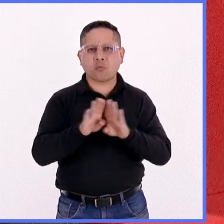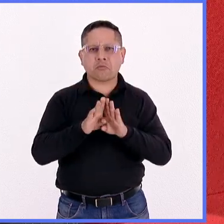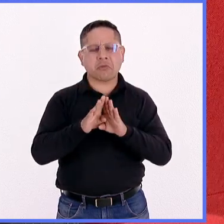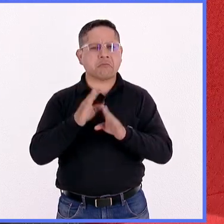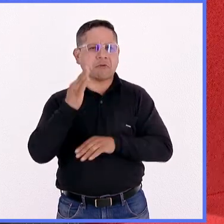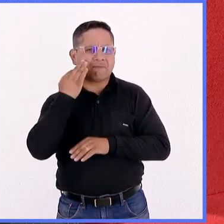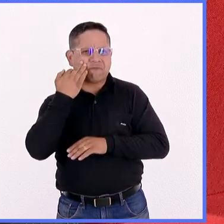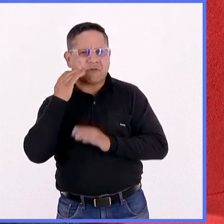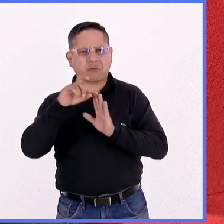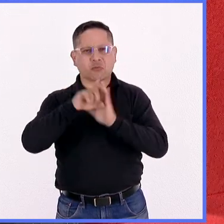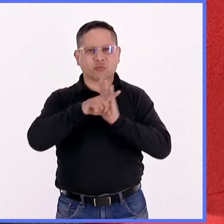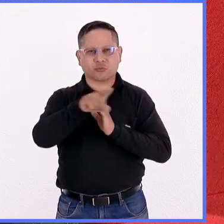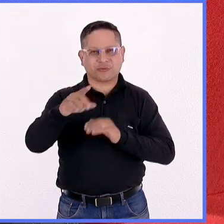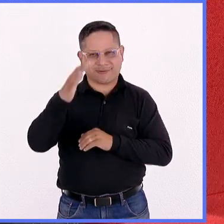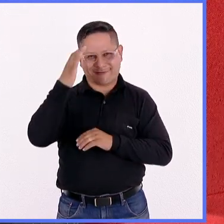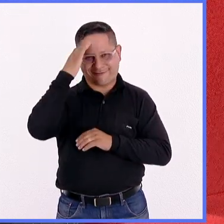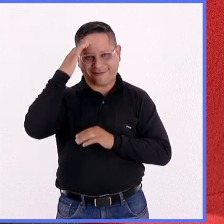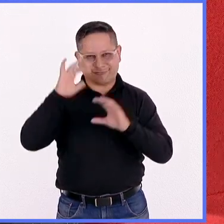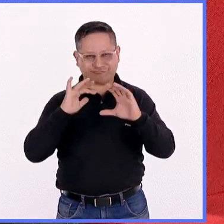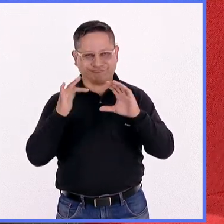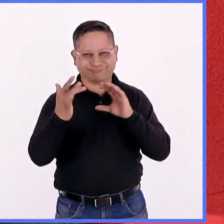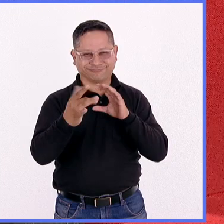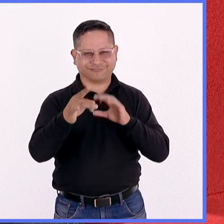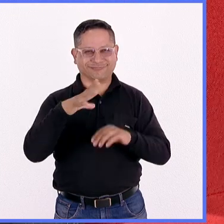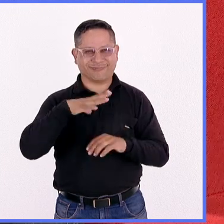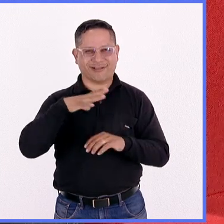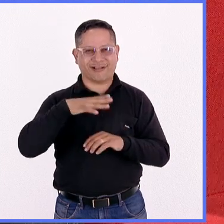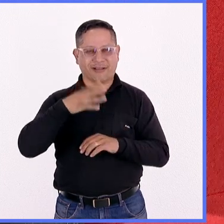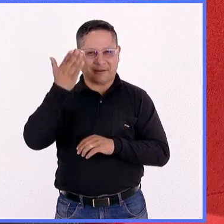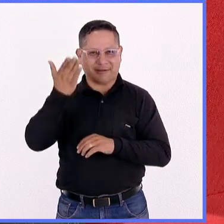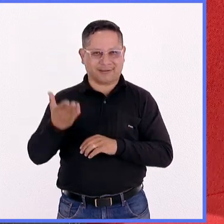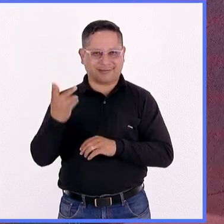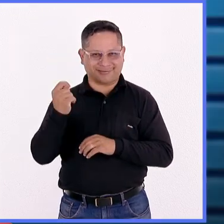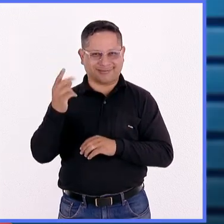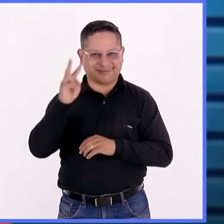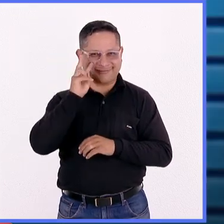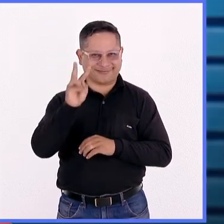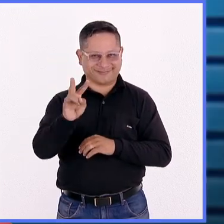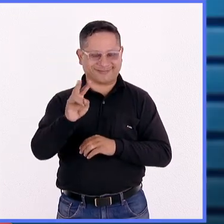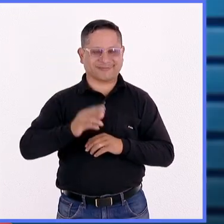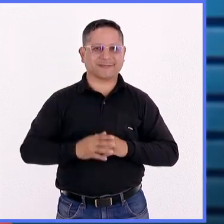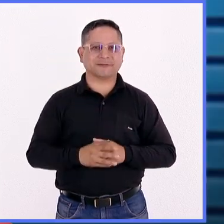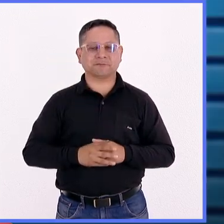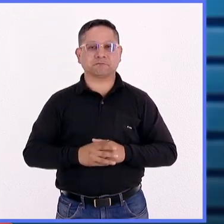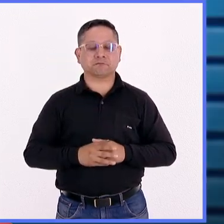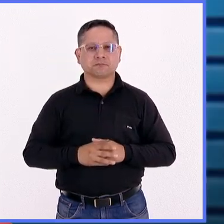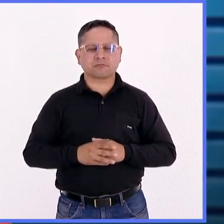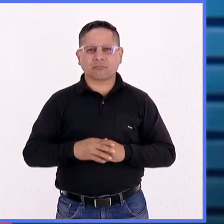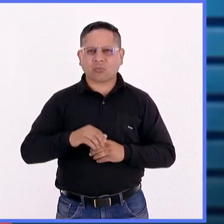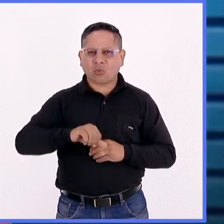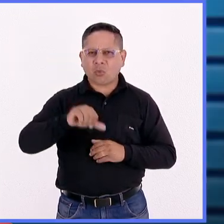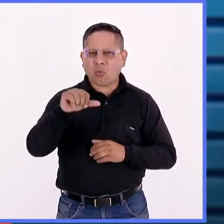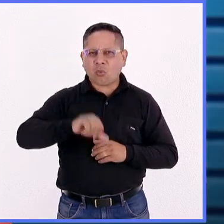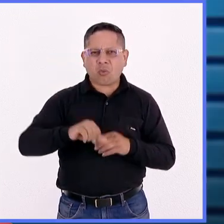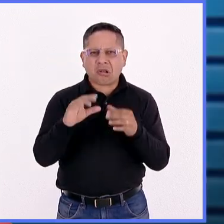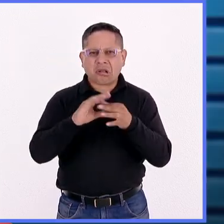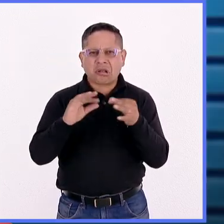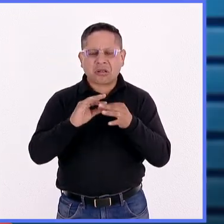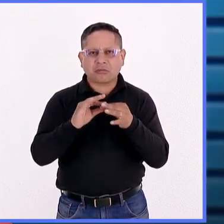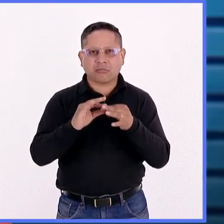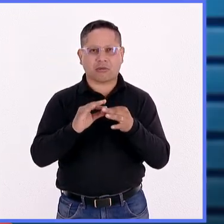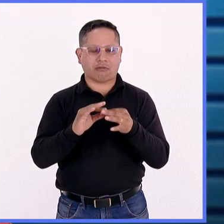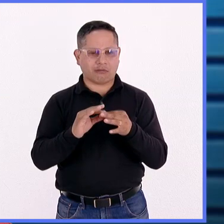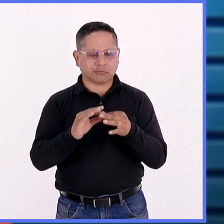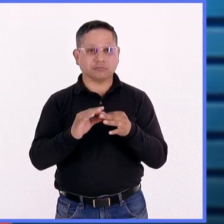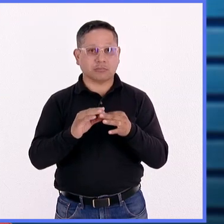sociales, ustedes ya las conocen pero están apareciendo en este momento en nuestras pantallas. Y hoy vamos a platicar sobre el ingenio y el